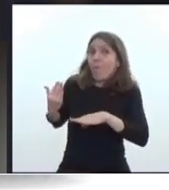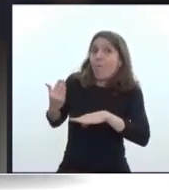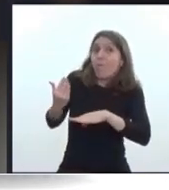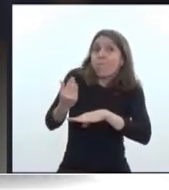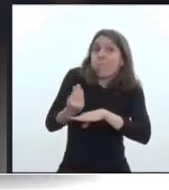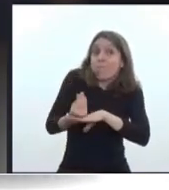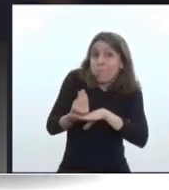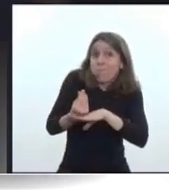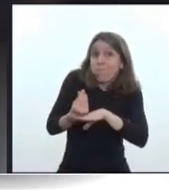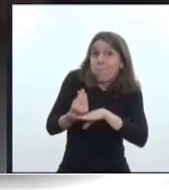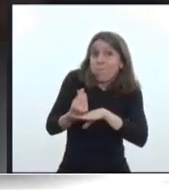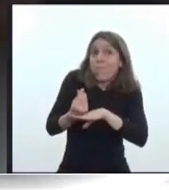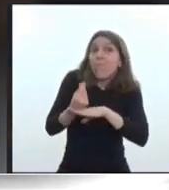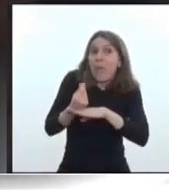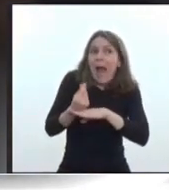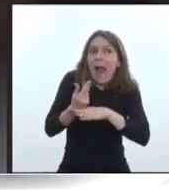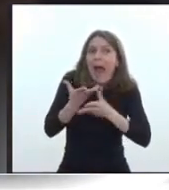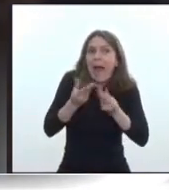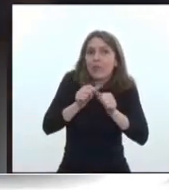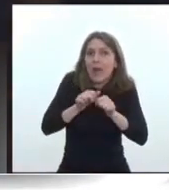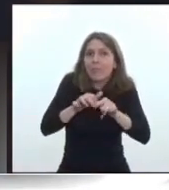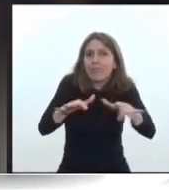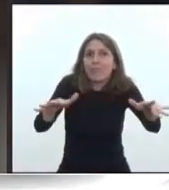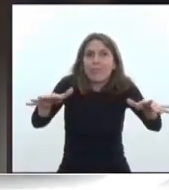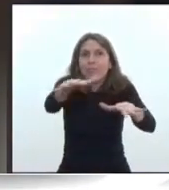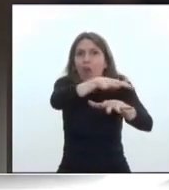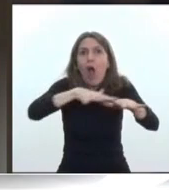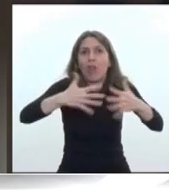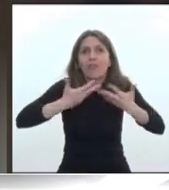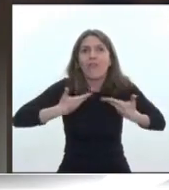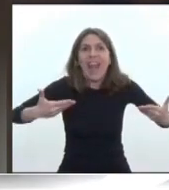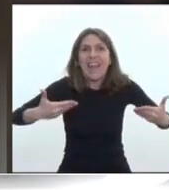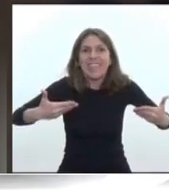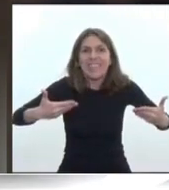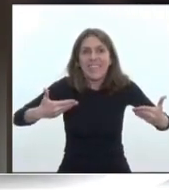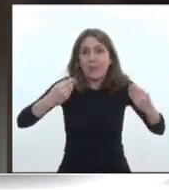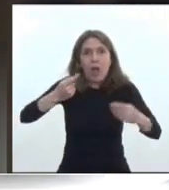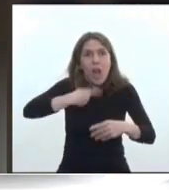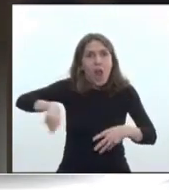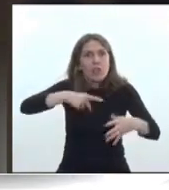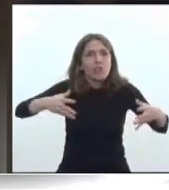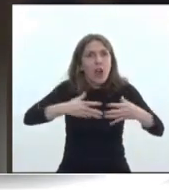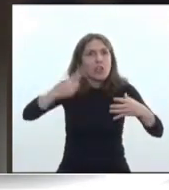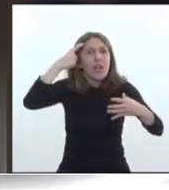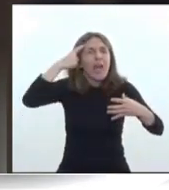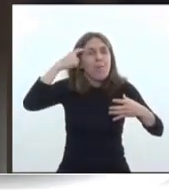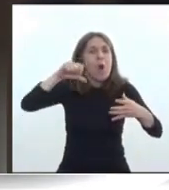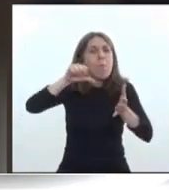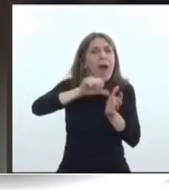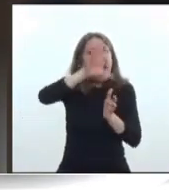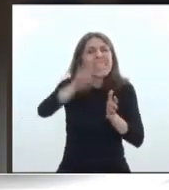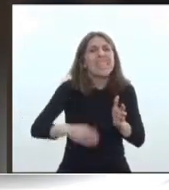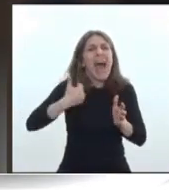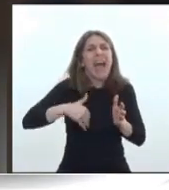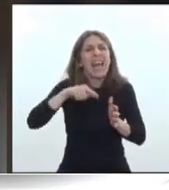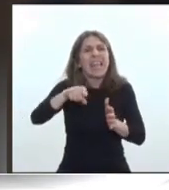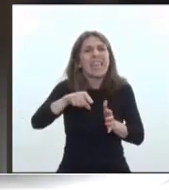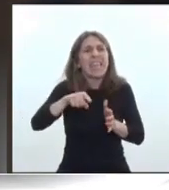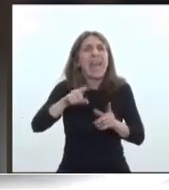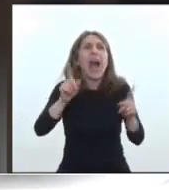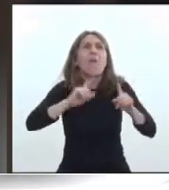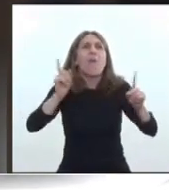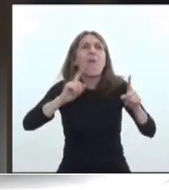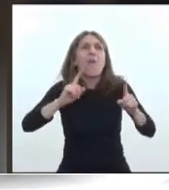para hacer felices a la gente y que creemos que este es un país, la Argentina, que no tiene un país